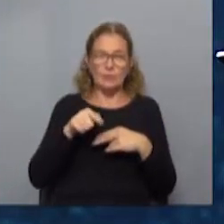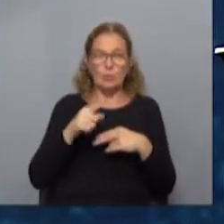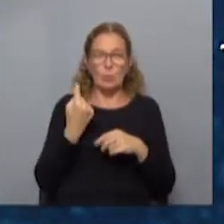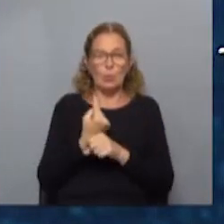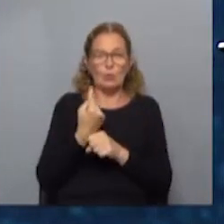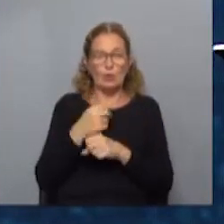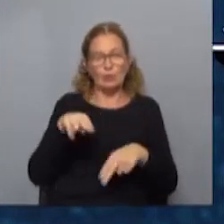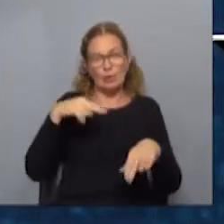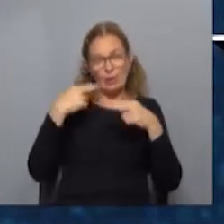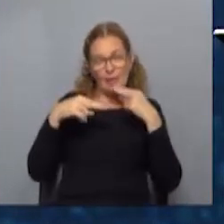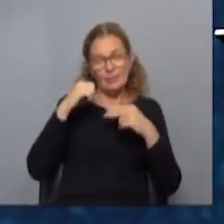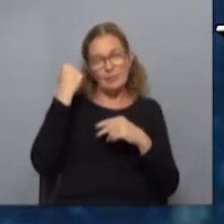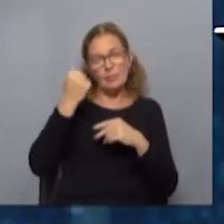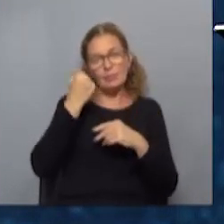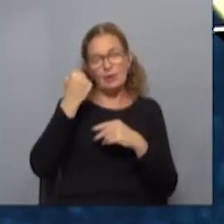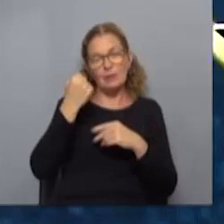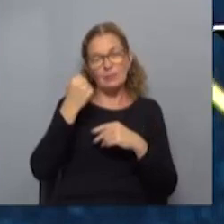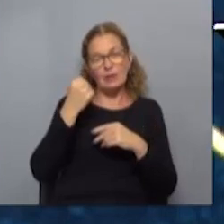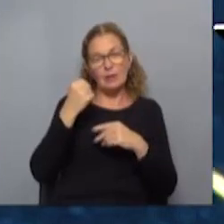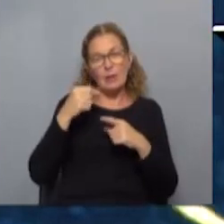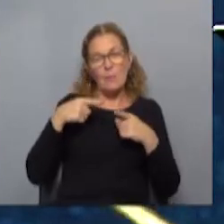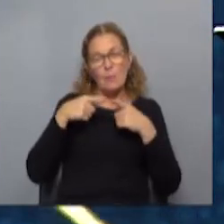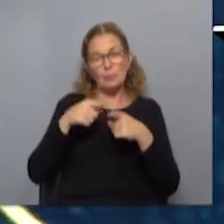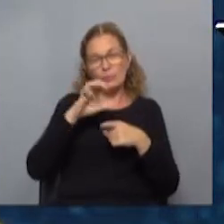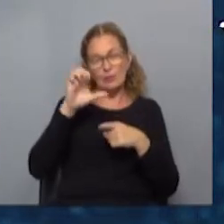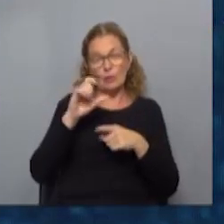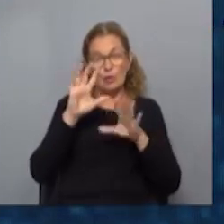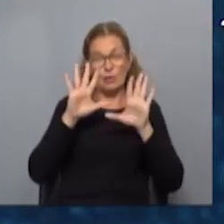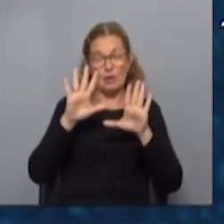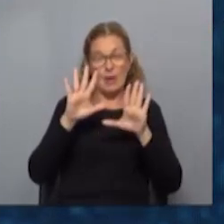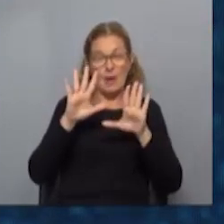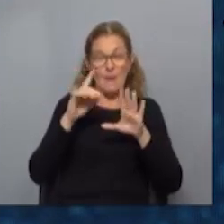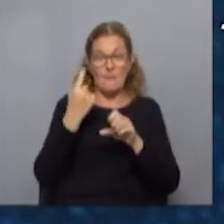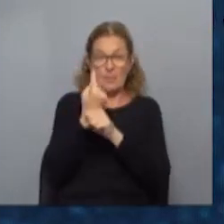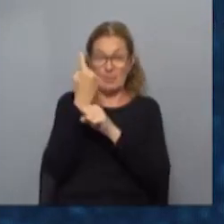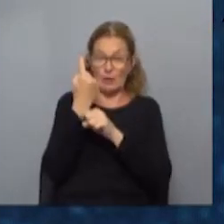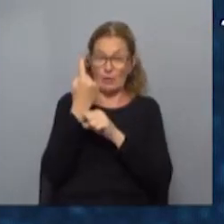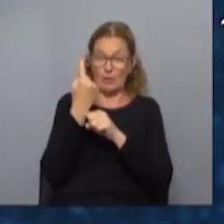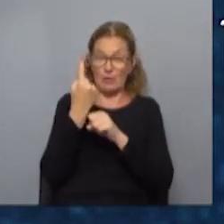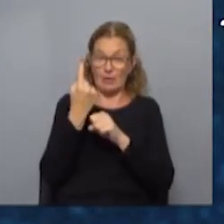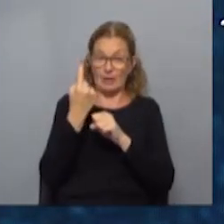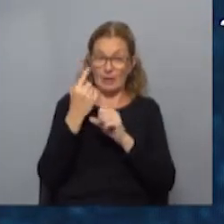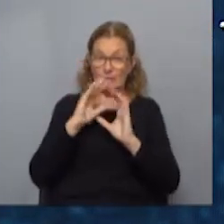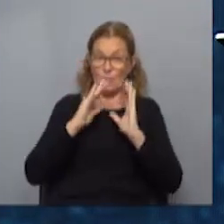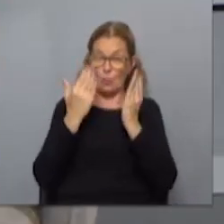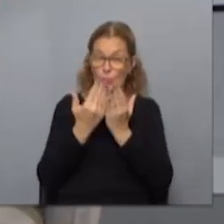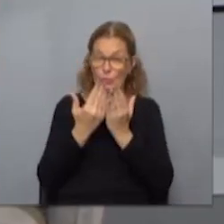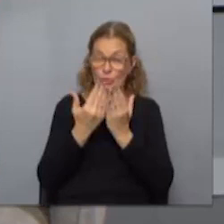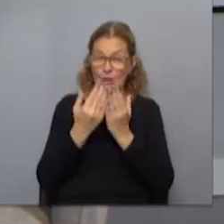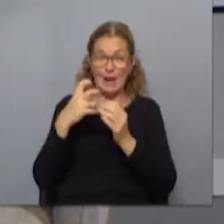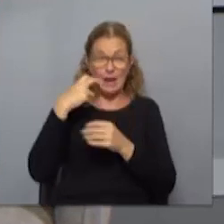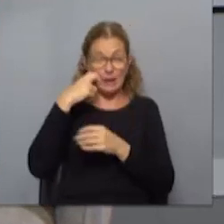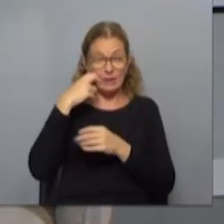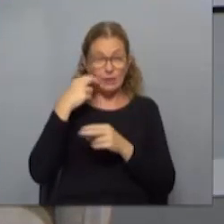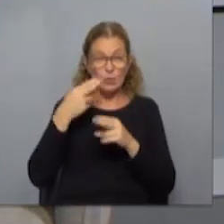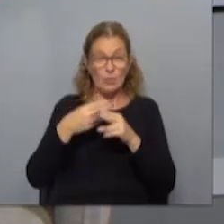restaurantes más importantes que tenemos en el este, está ubicado entre los diez primeros a nivel mundial sobre la carne. ¿Cuál es el nombre?